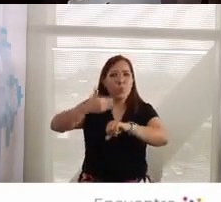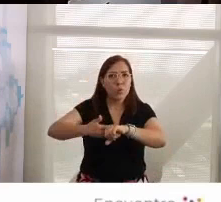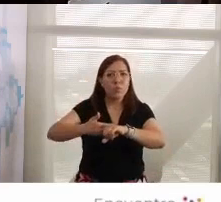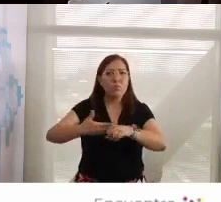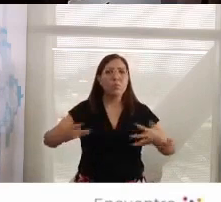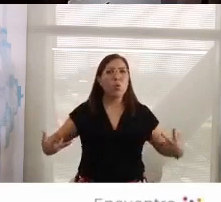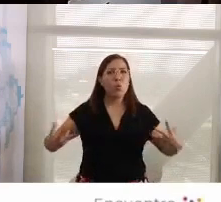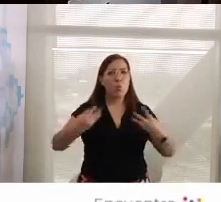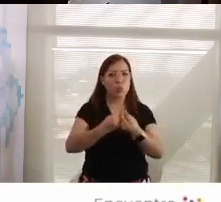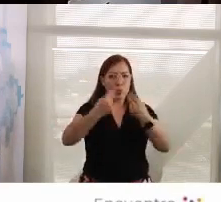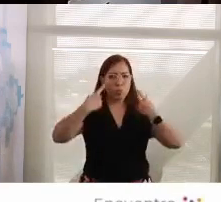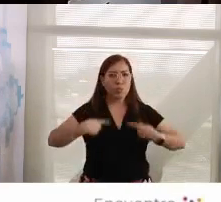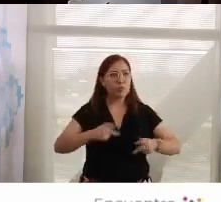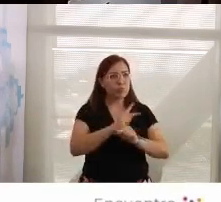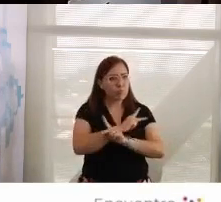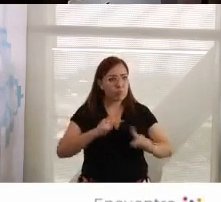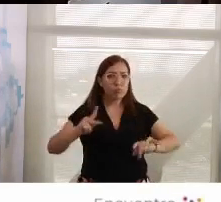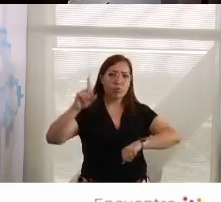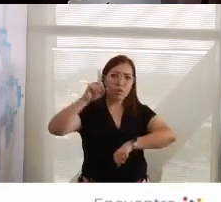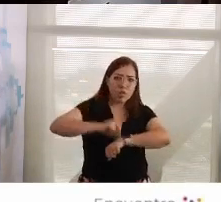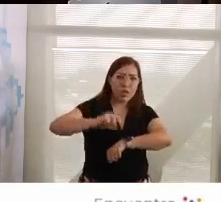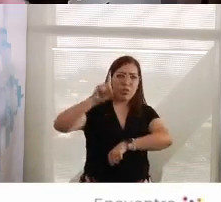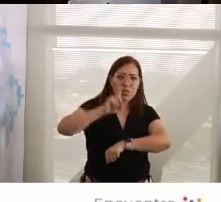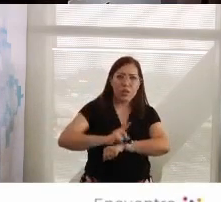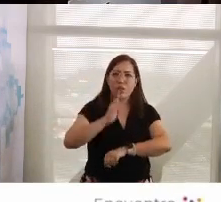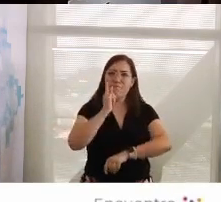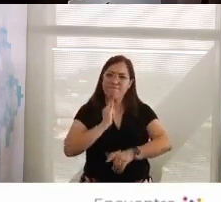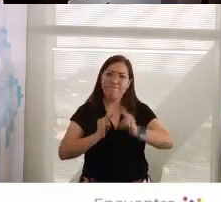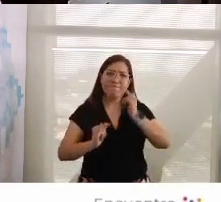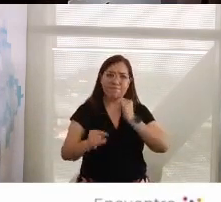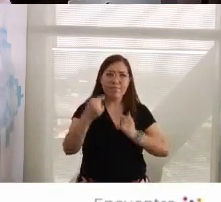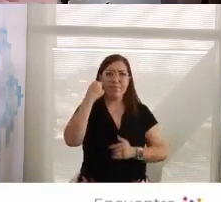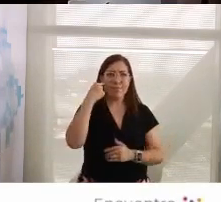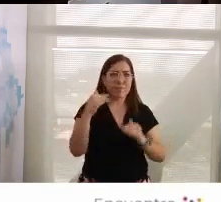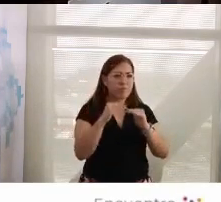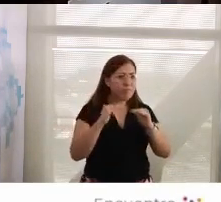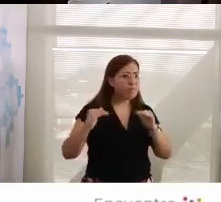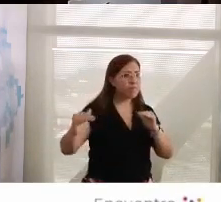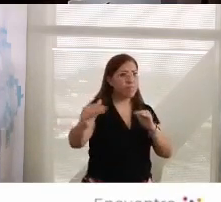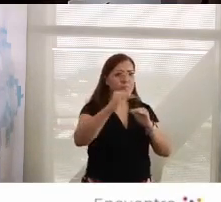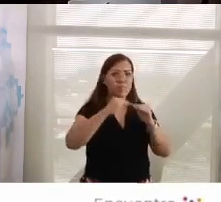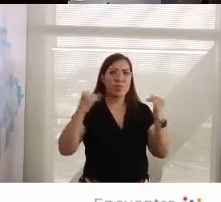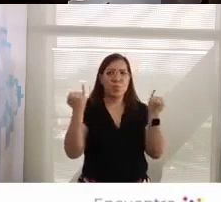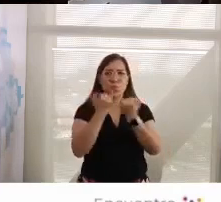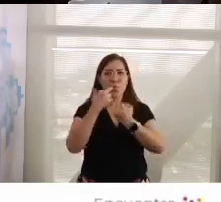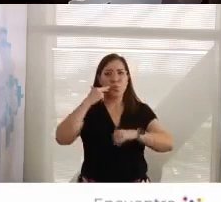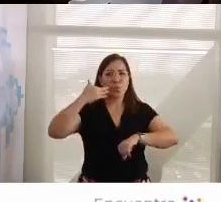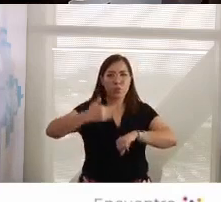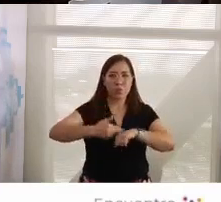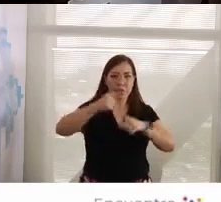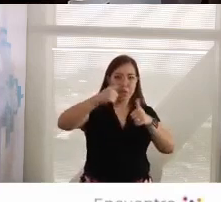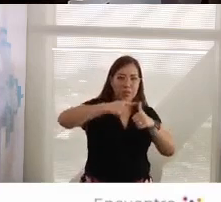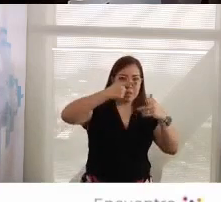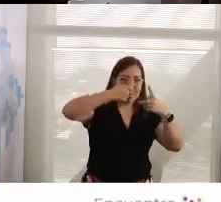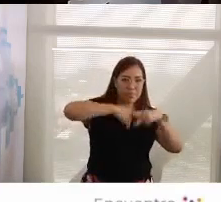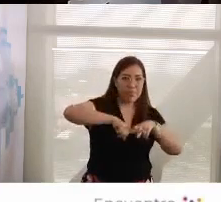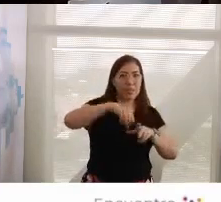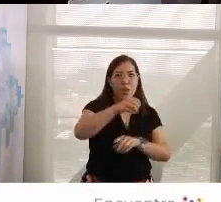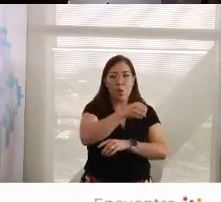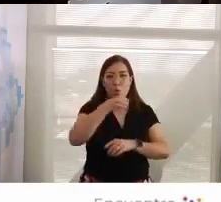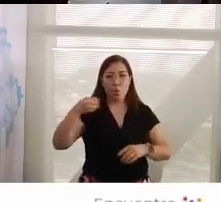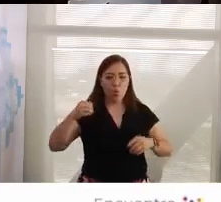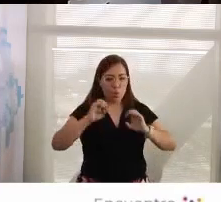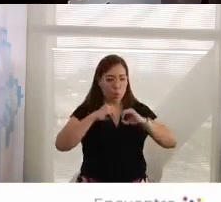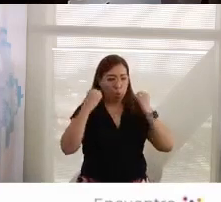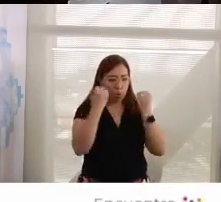de todos los días, requiere entender que la democracia pasa por la responsabilidad desde la organización, desde organizaciones de la